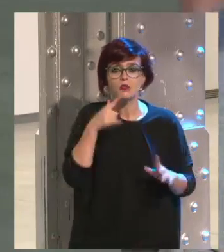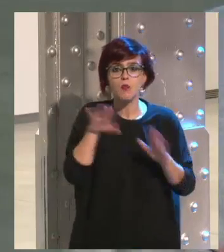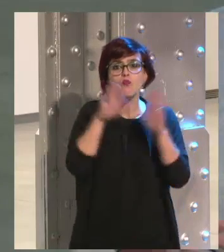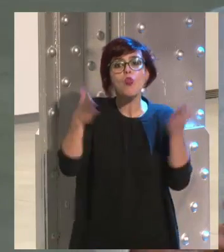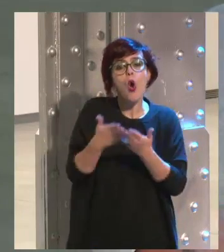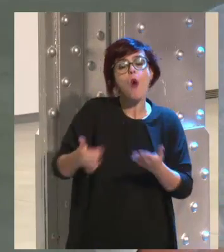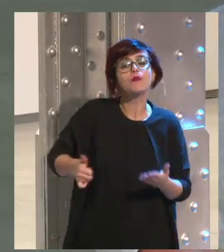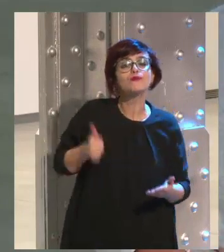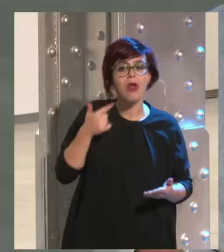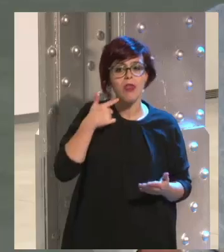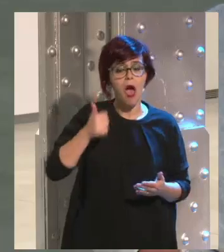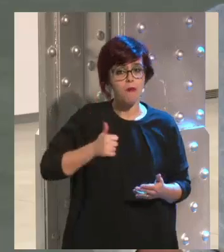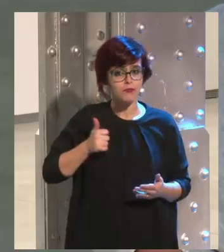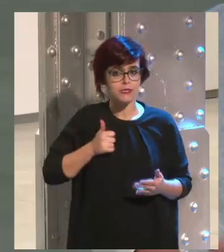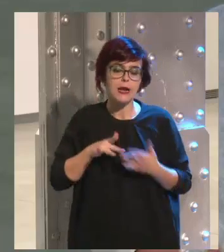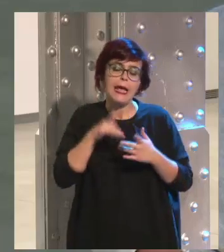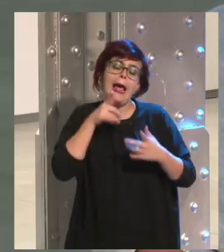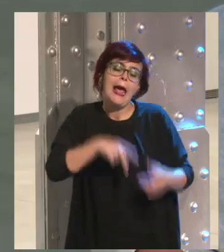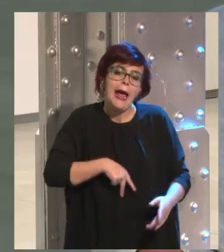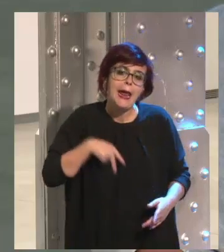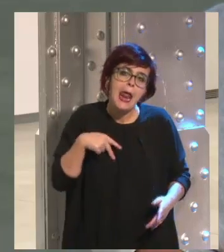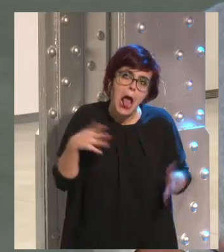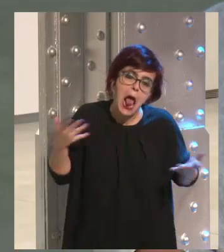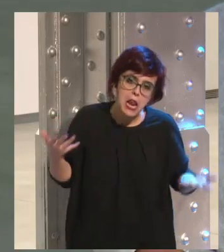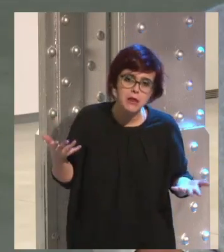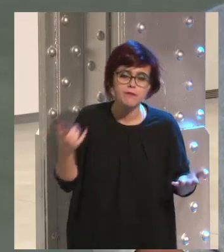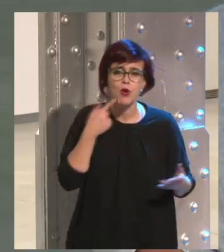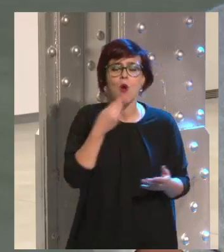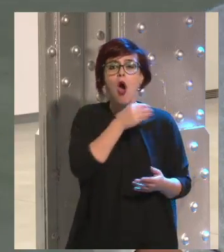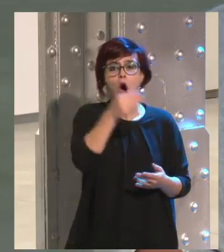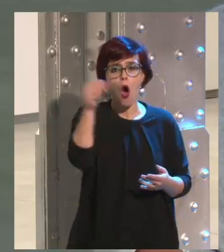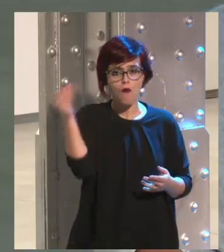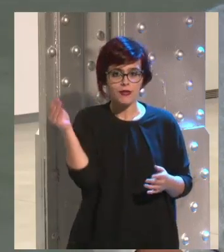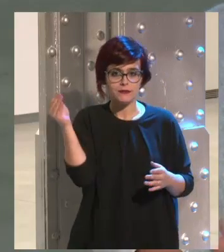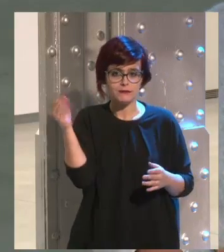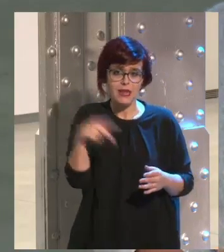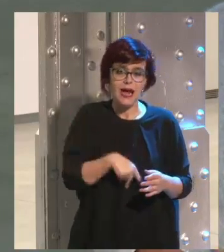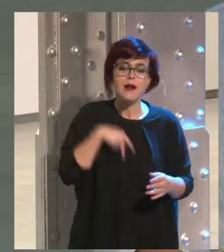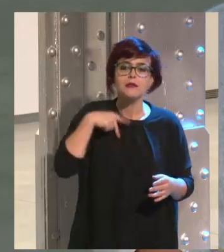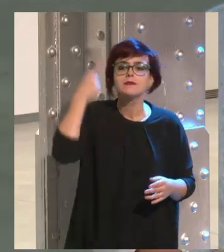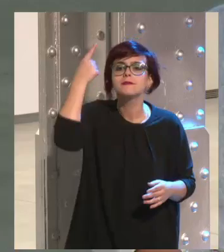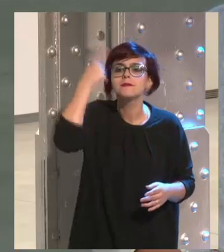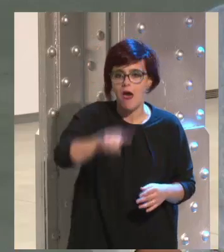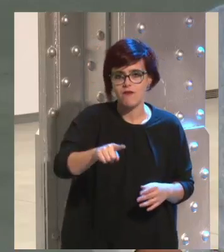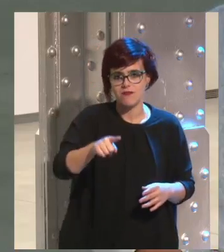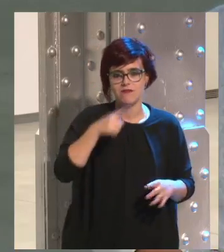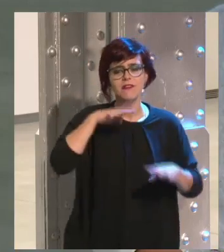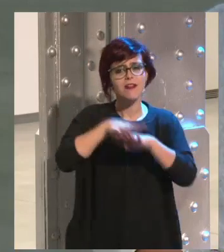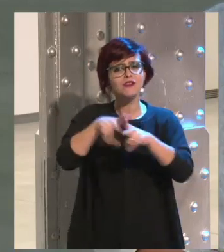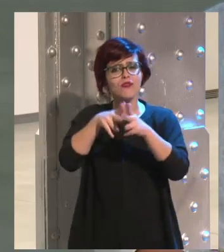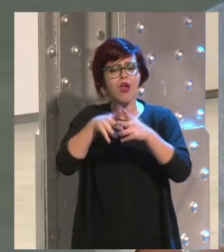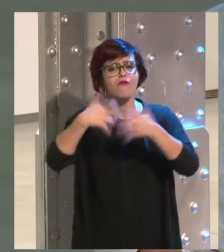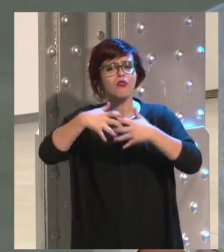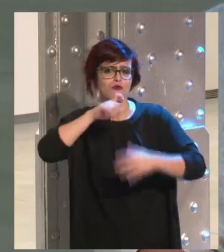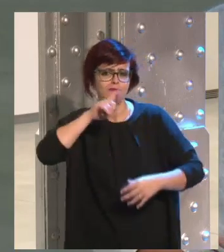de oportunidades y que en líneas generales los jóvenes en general saben cómo utilizarlas, que